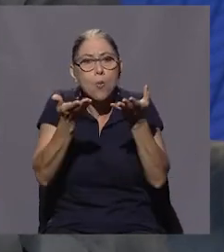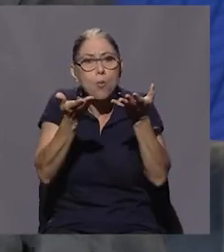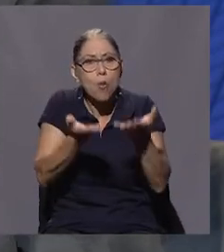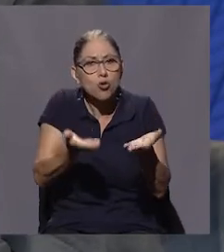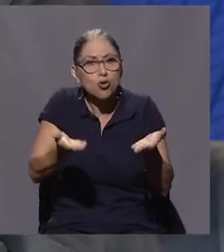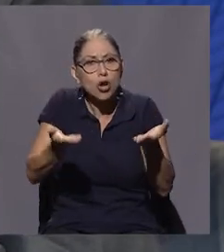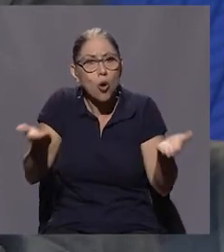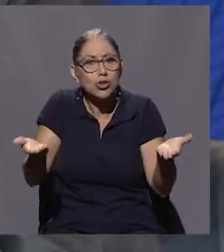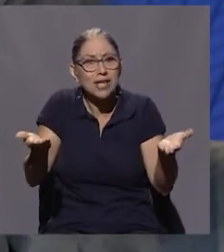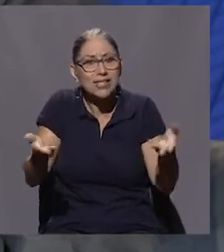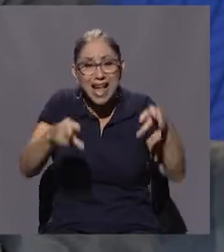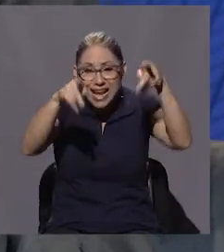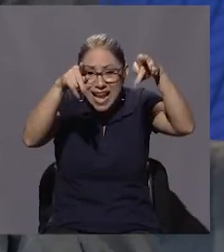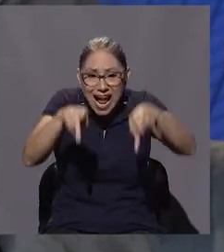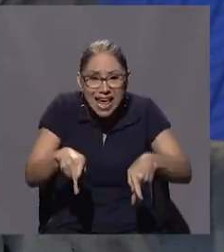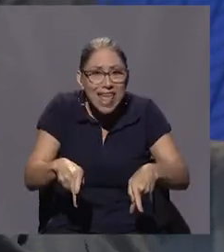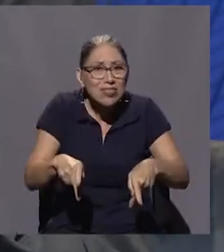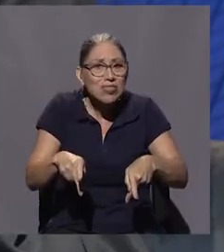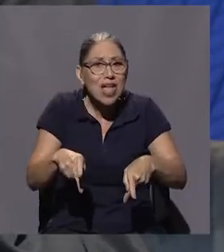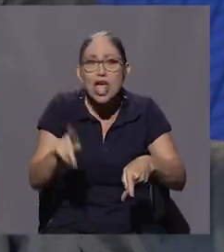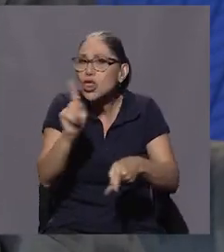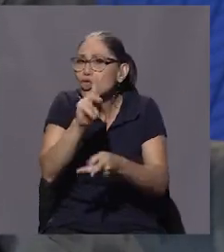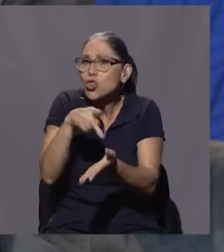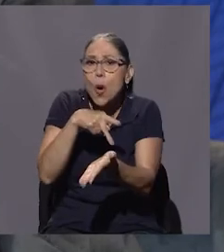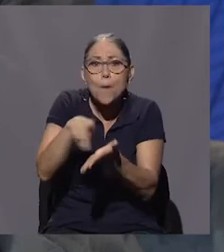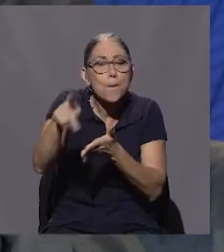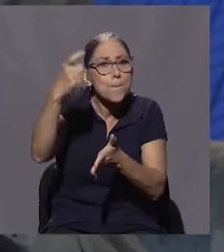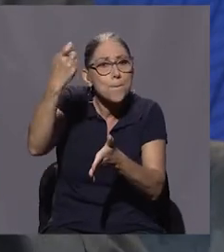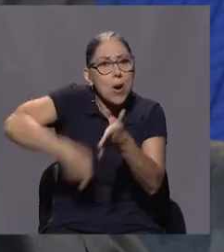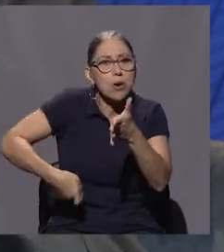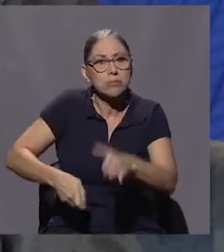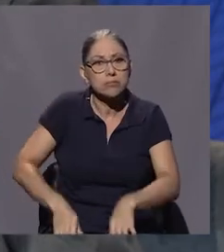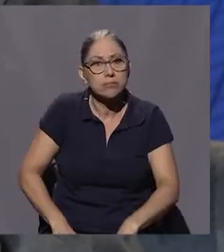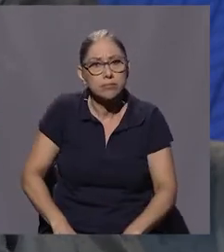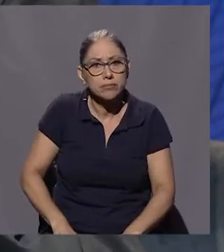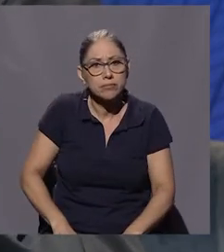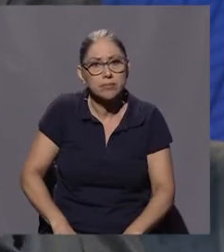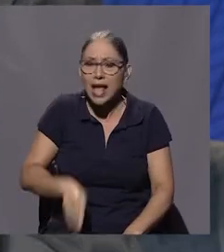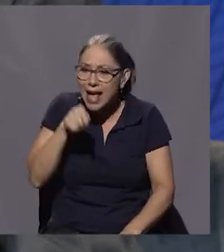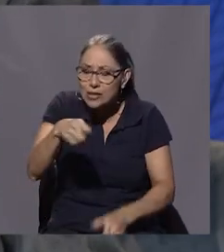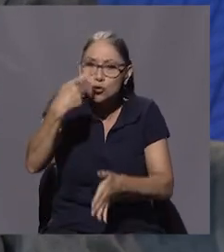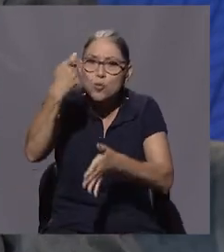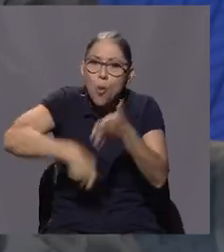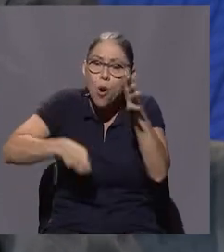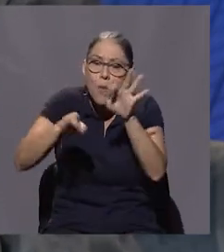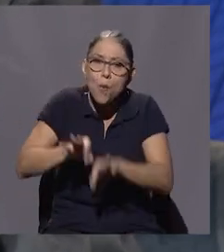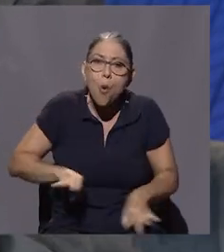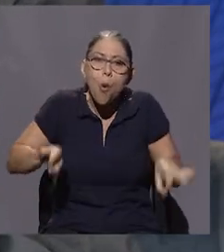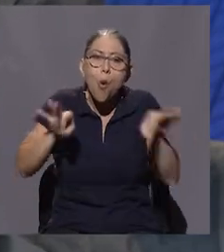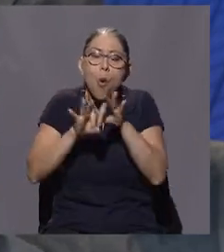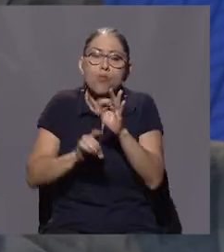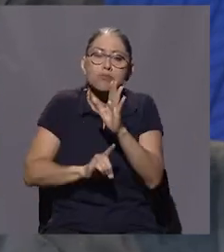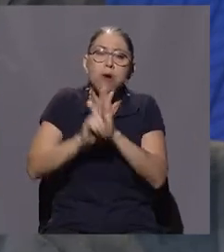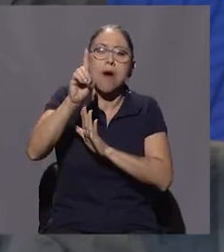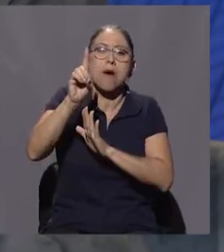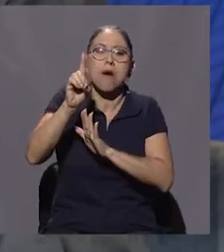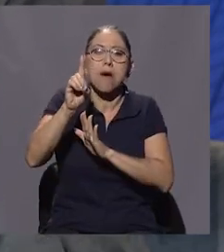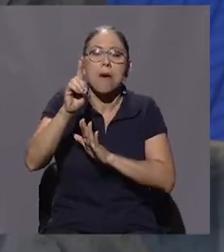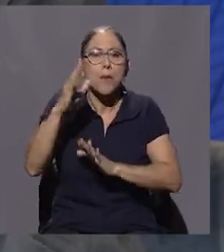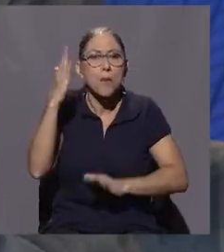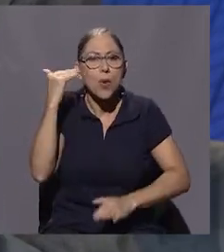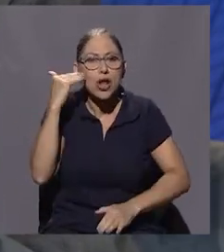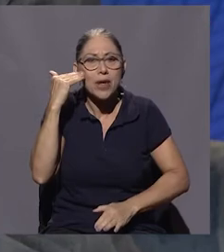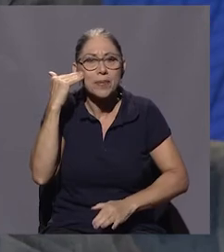gente se ha dedicado a evadir los impuestos que son fundamentales para nuestro desarrollo. ¿Por qué?